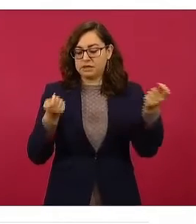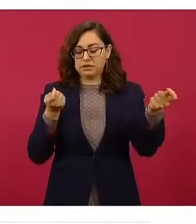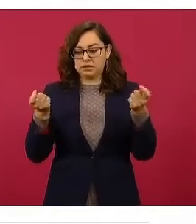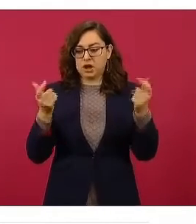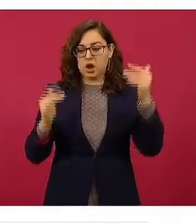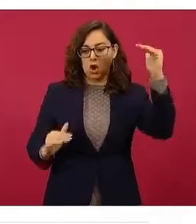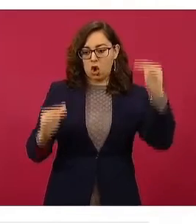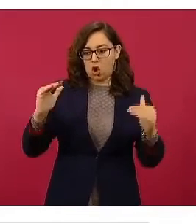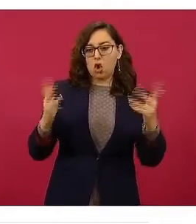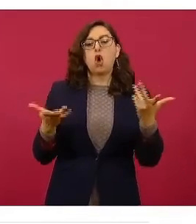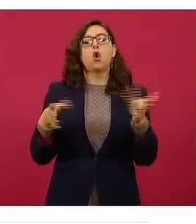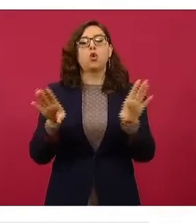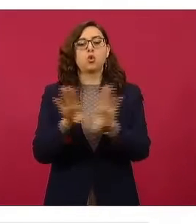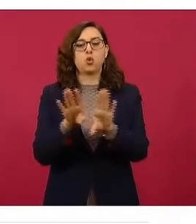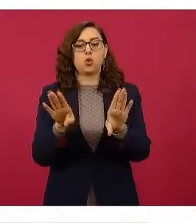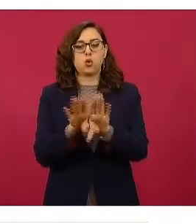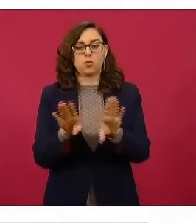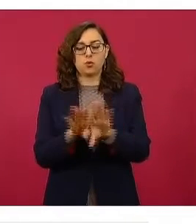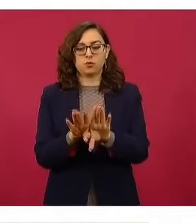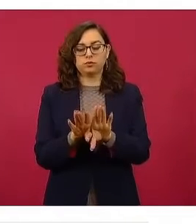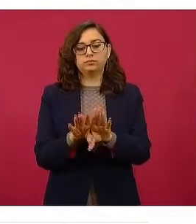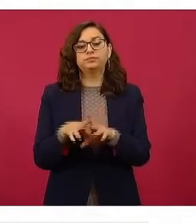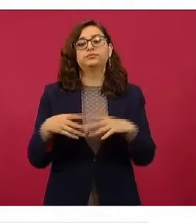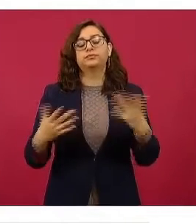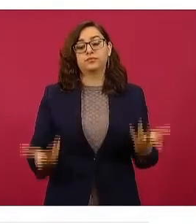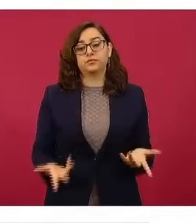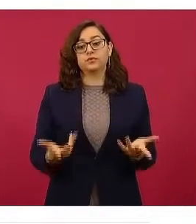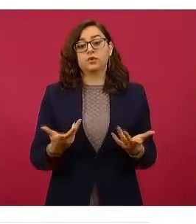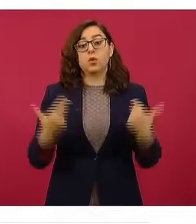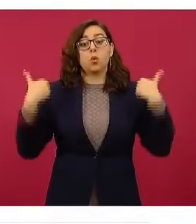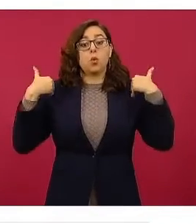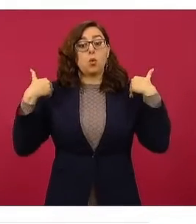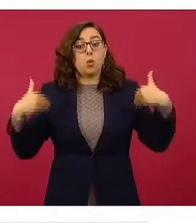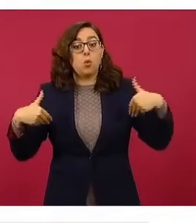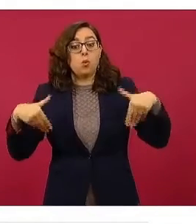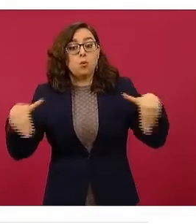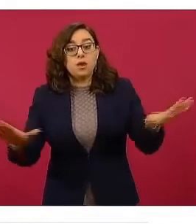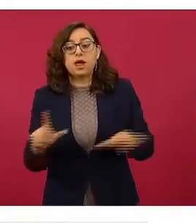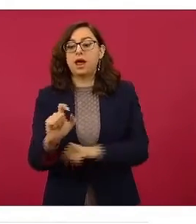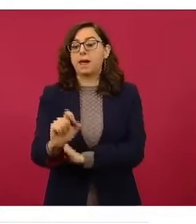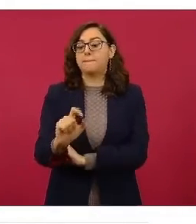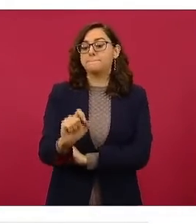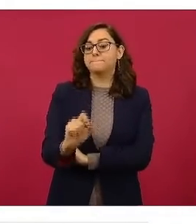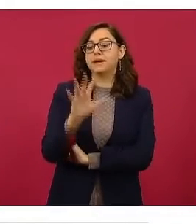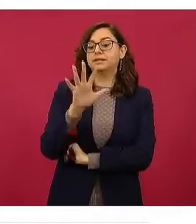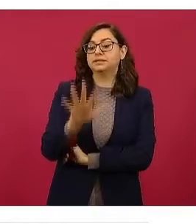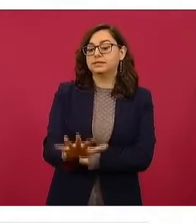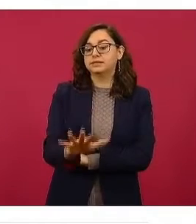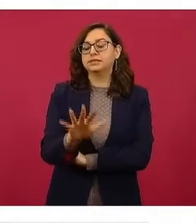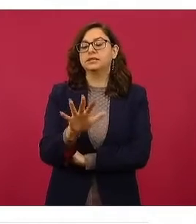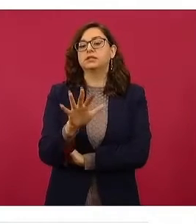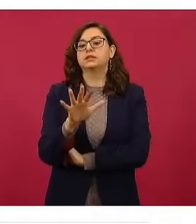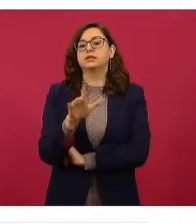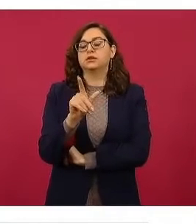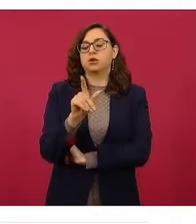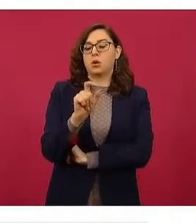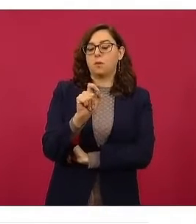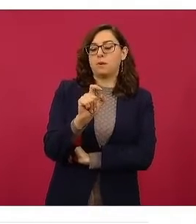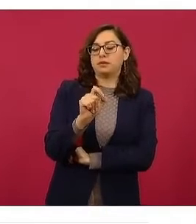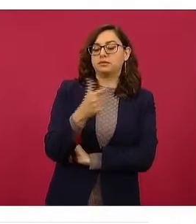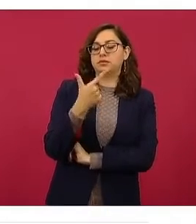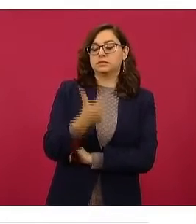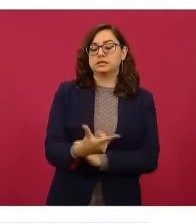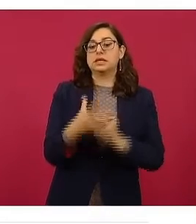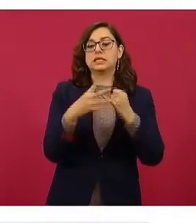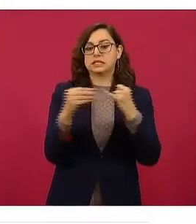la venta a kilos, ese día el precio hubiera sido 25 pesos con 27 centavos